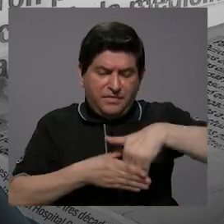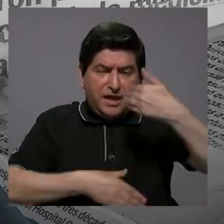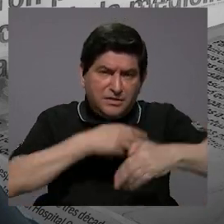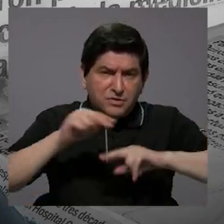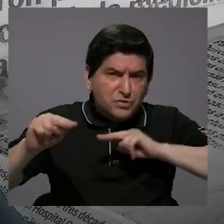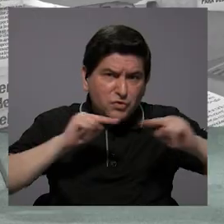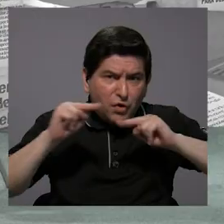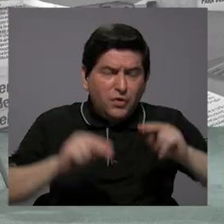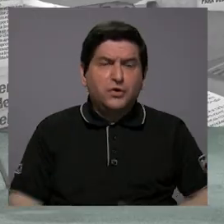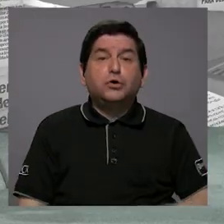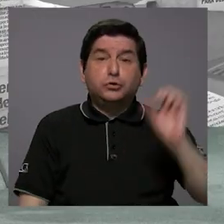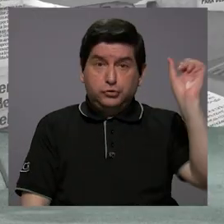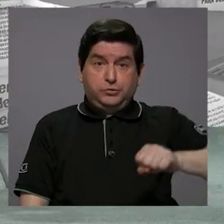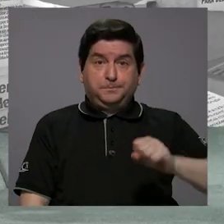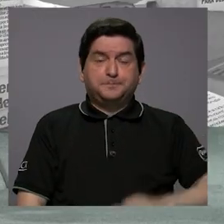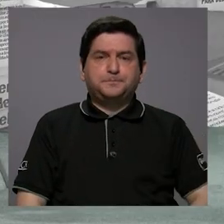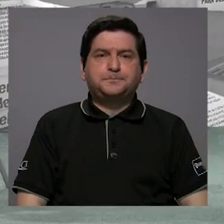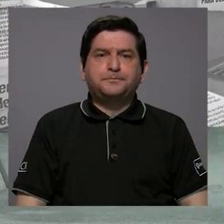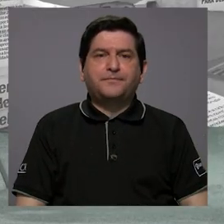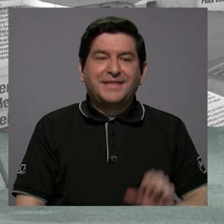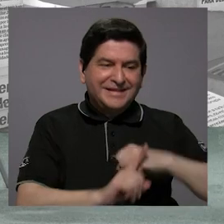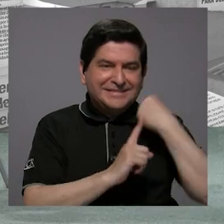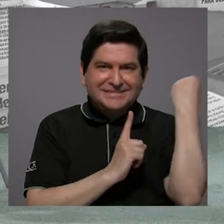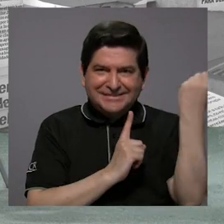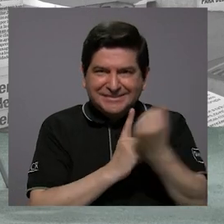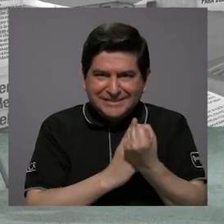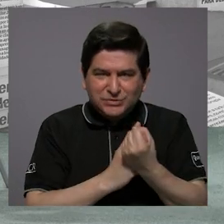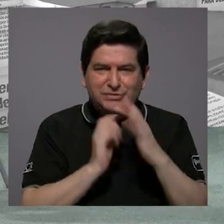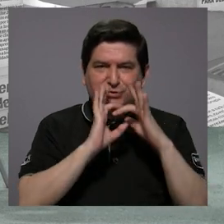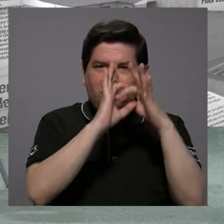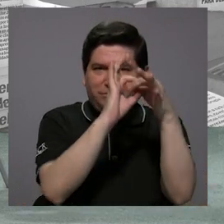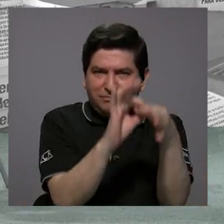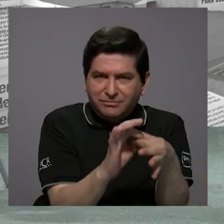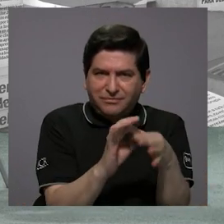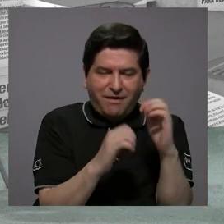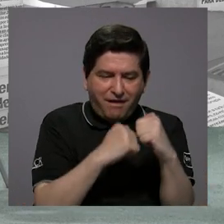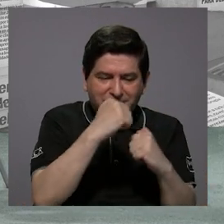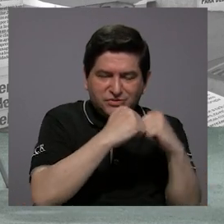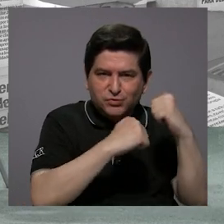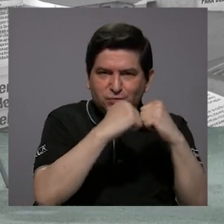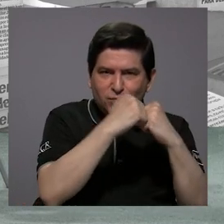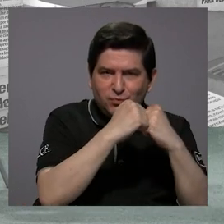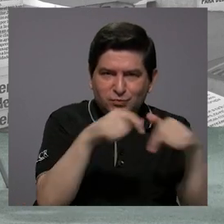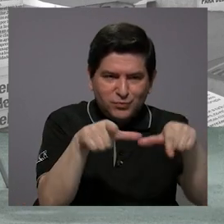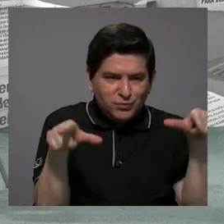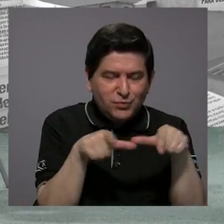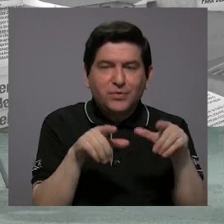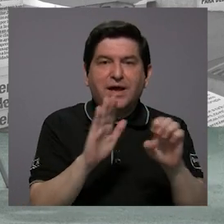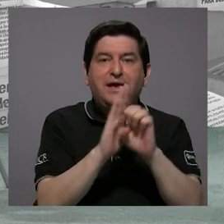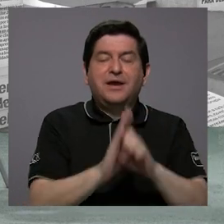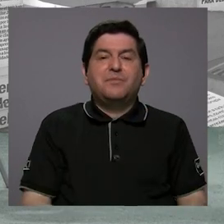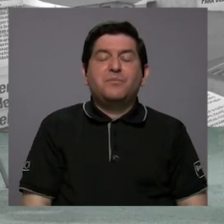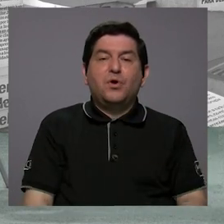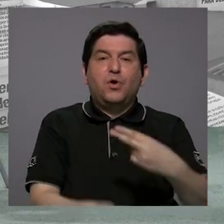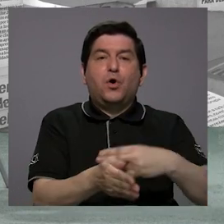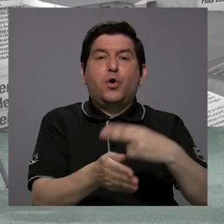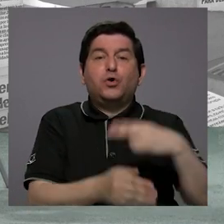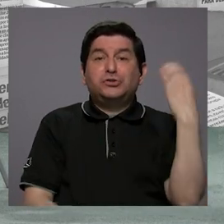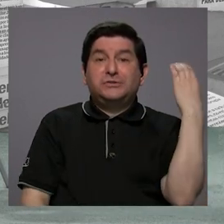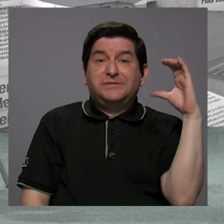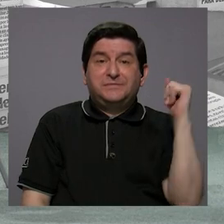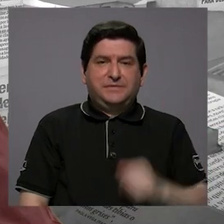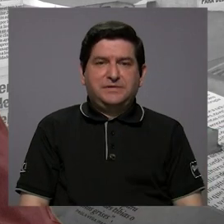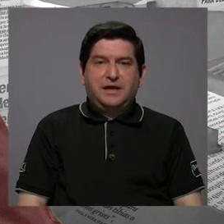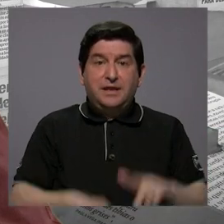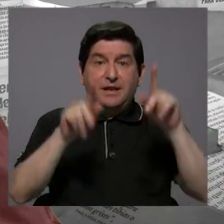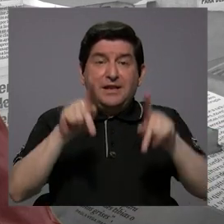negociación? Claro, por ejemplo, las condiciones en cuanto a infraestructura. Qué mejor ejemplo que el Hospital de Cartago, donde la